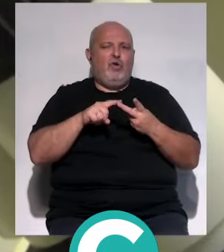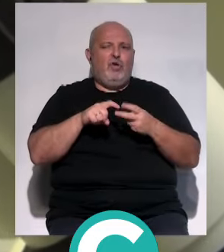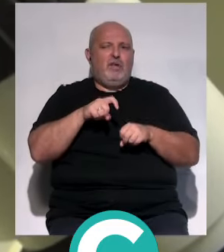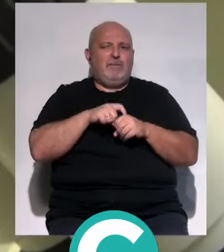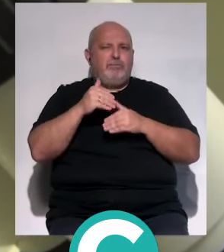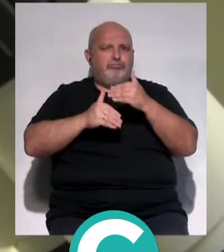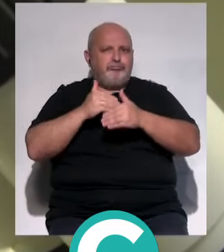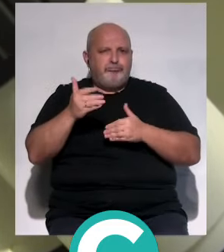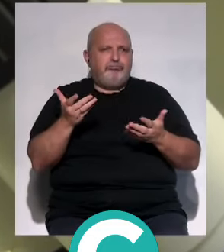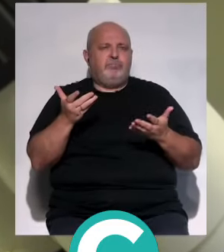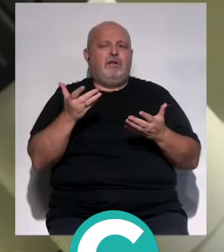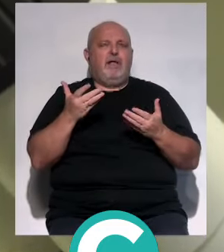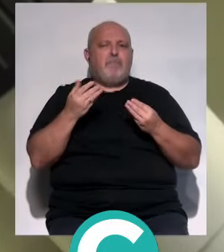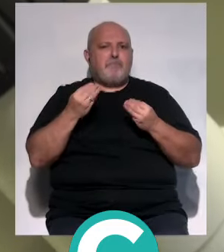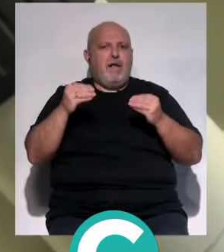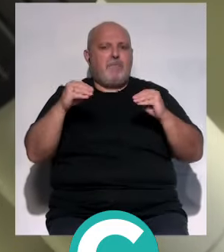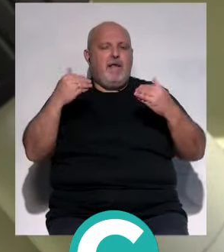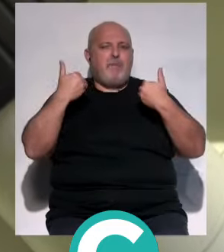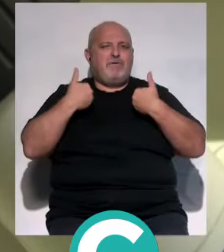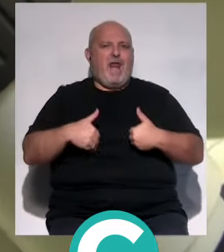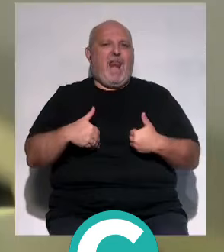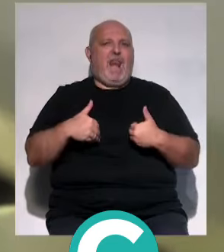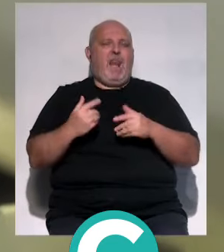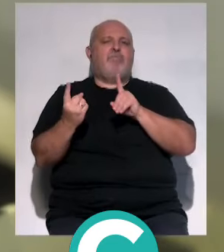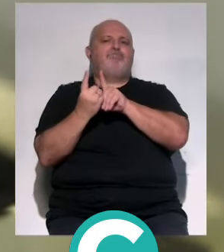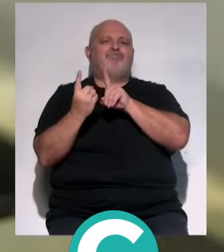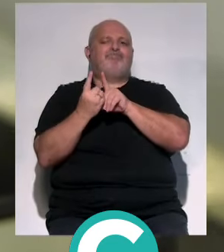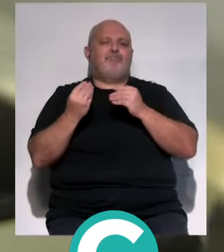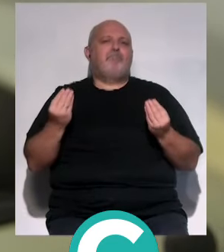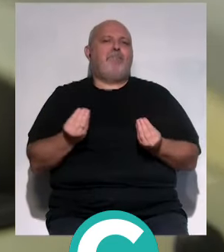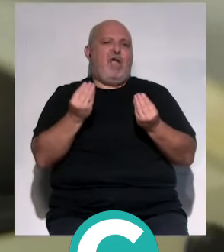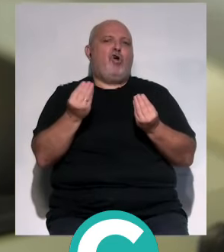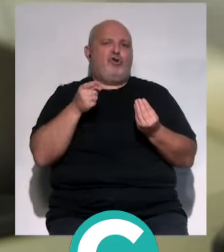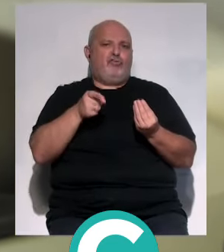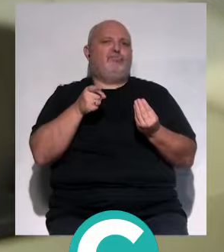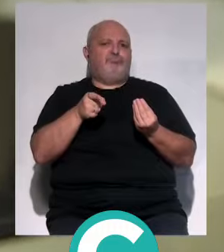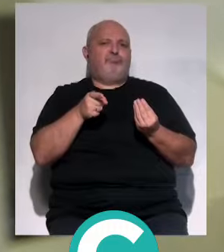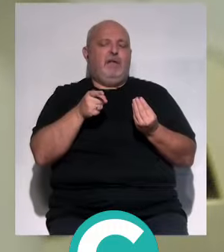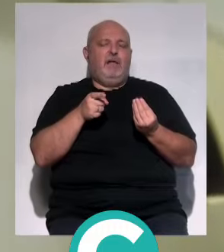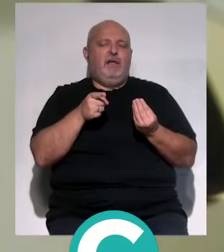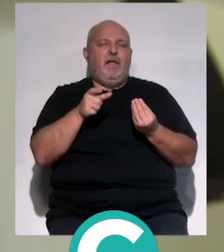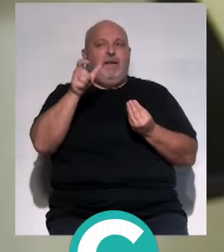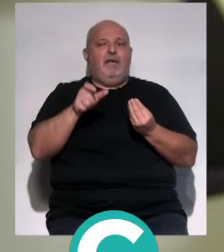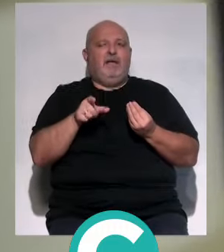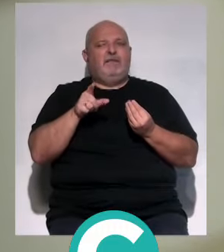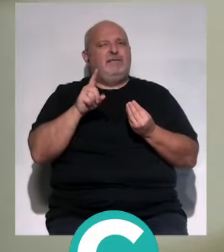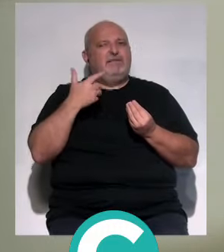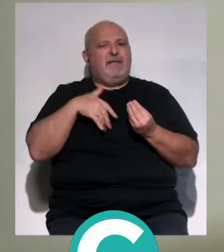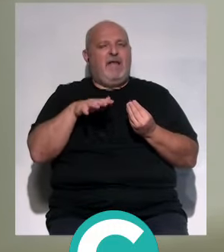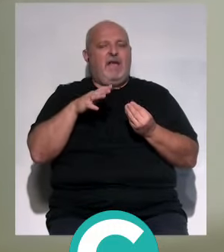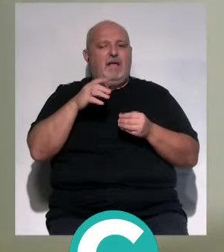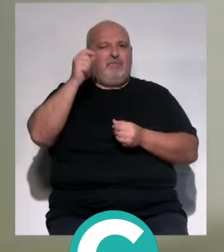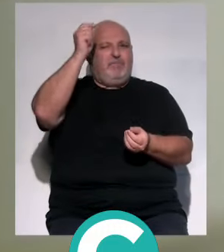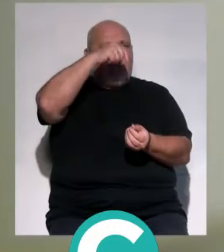estado está. O sea, que cada vez todo es más personalizado. Es verdad que estas personas, una vez que empiezan la